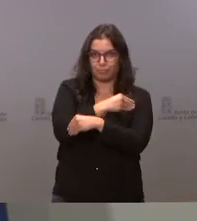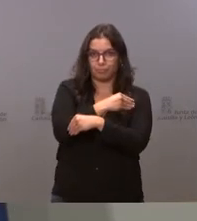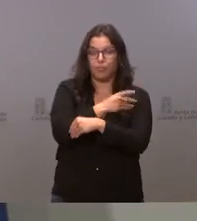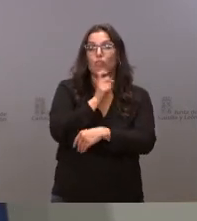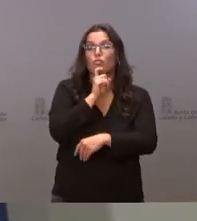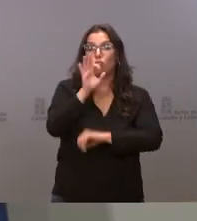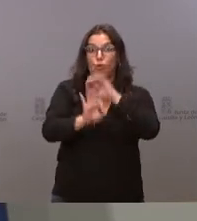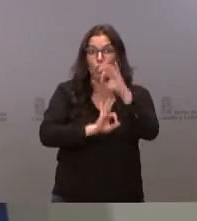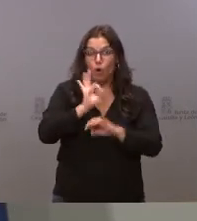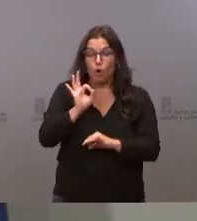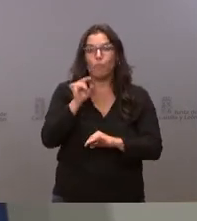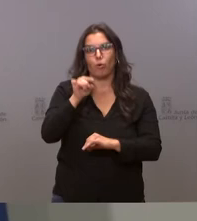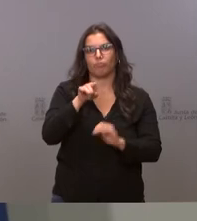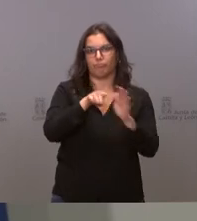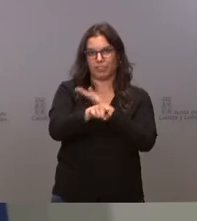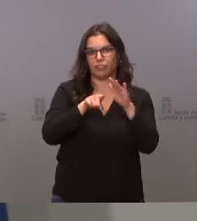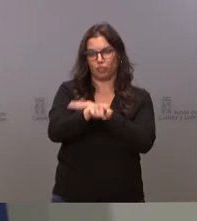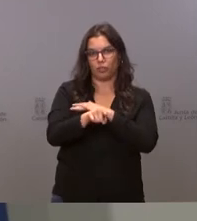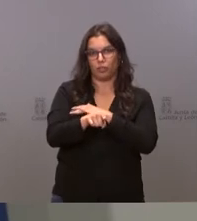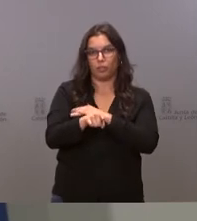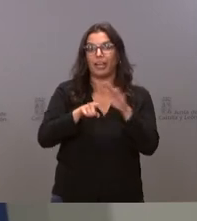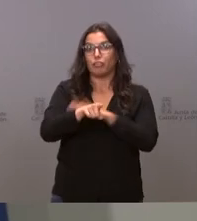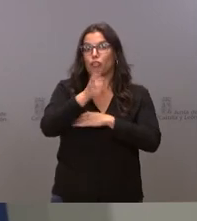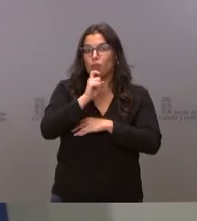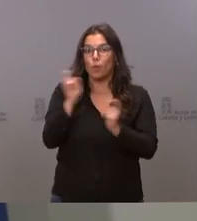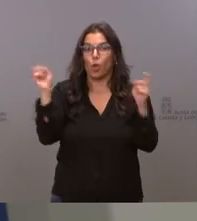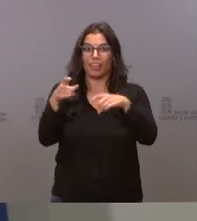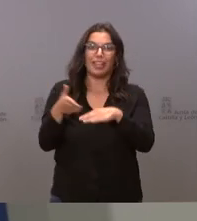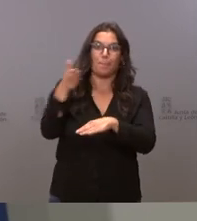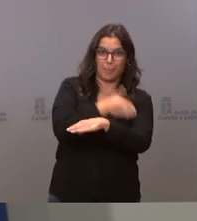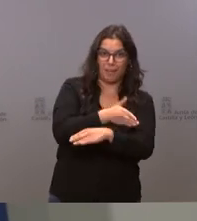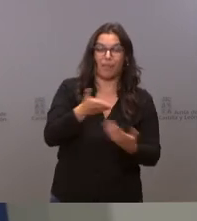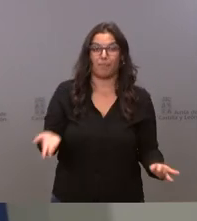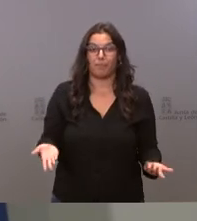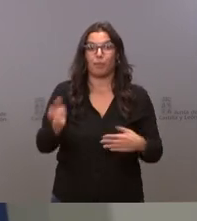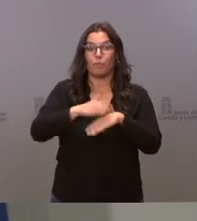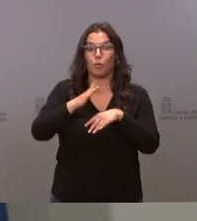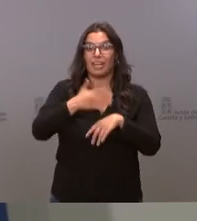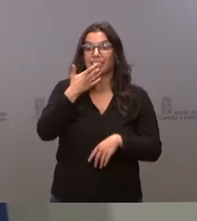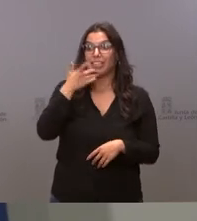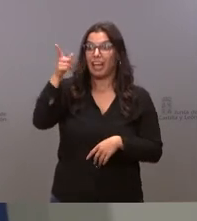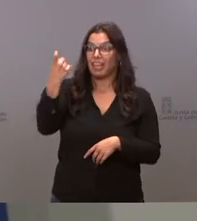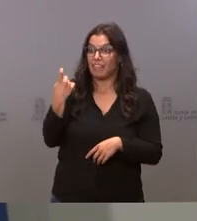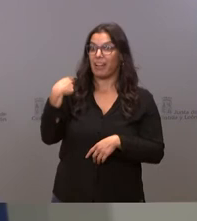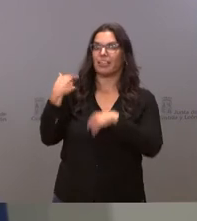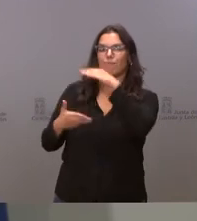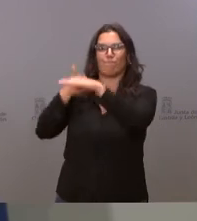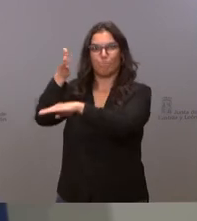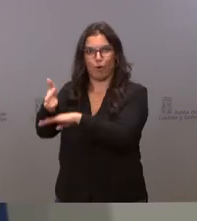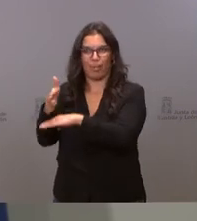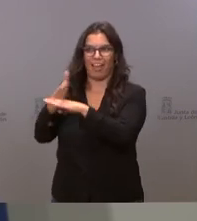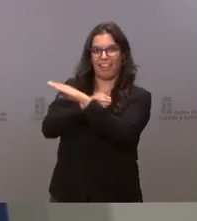gestionando ¿cómo se gestiona? con cita previa ¿por qué? porque cuando sé a dónde tengo que ir donde me necesitan